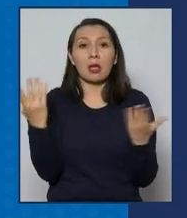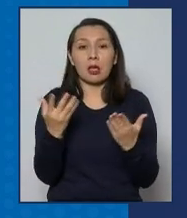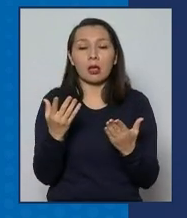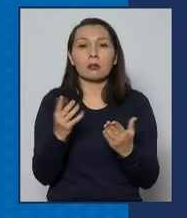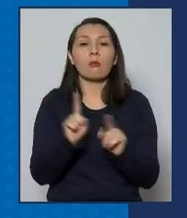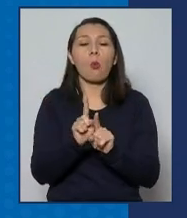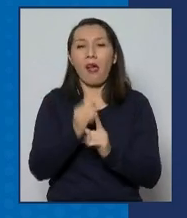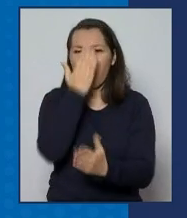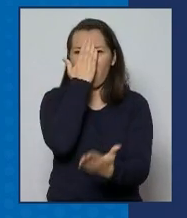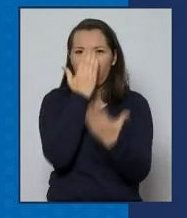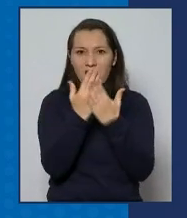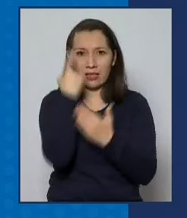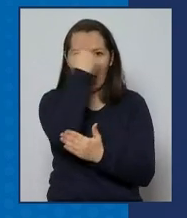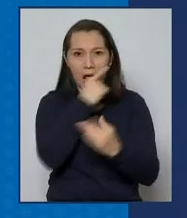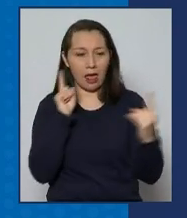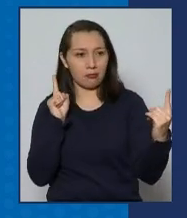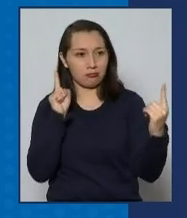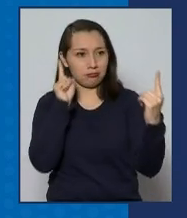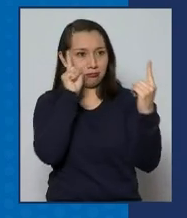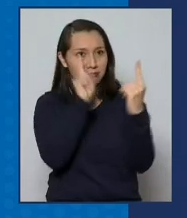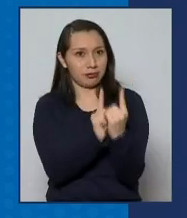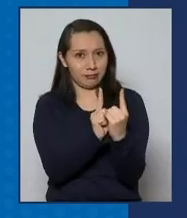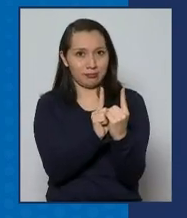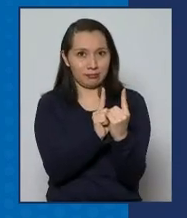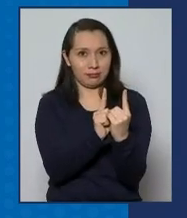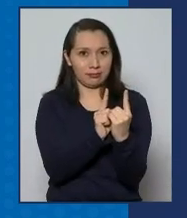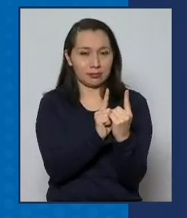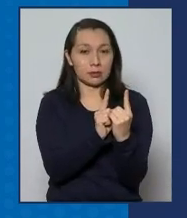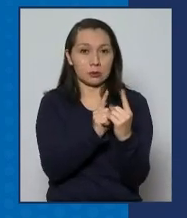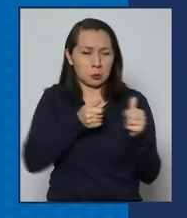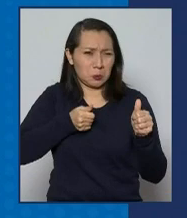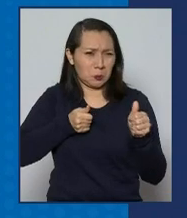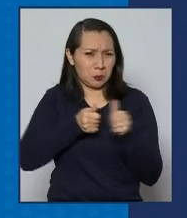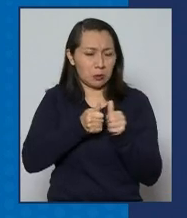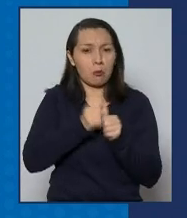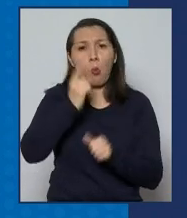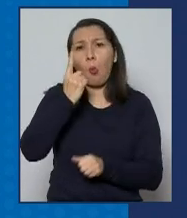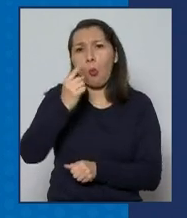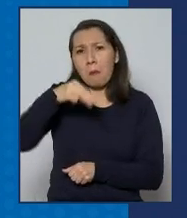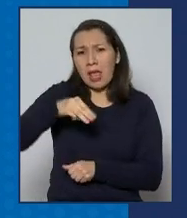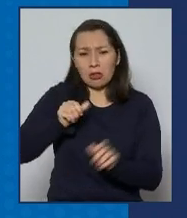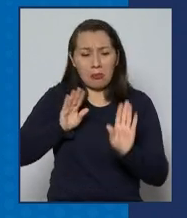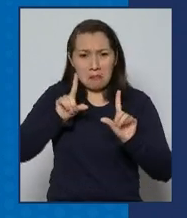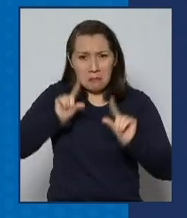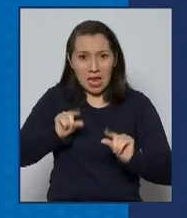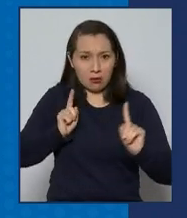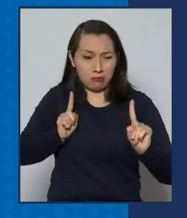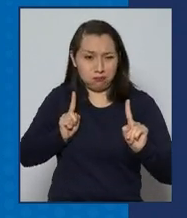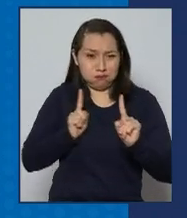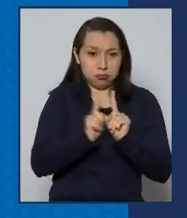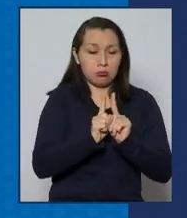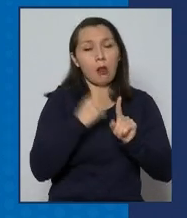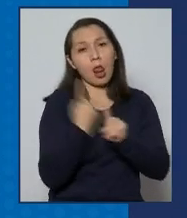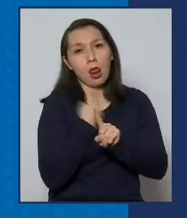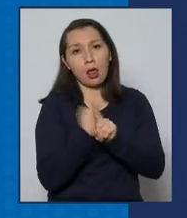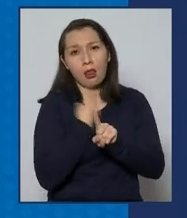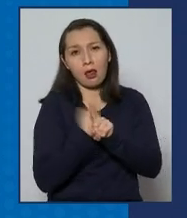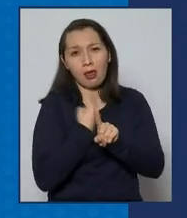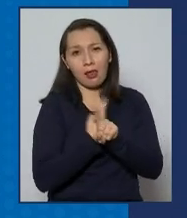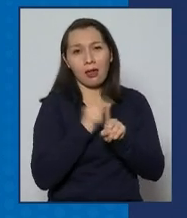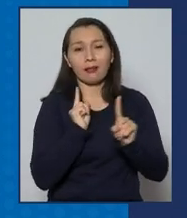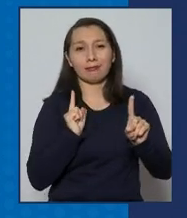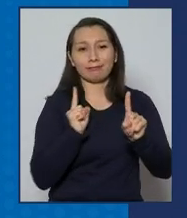estar cara a cara, digámoslo así, cercanamente, menos de un metro de distancia, conversando con alguien